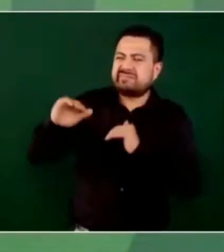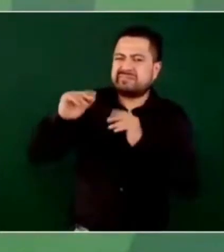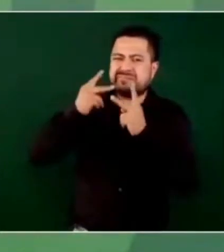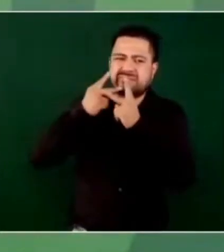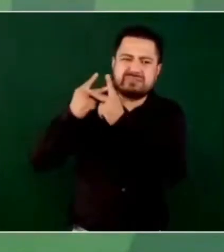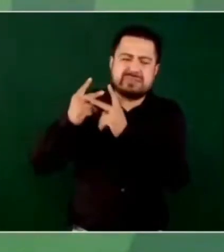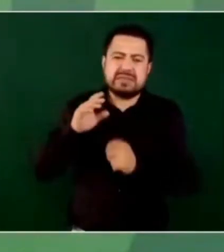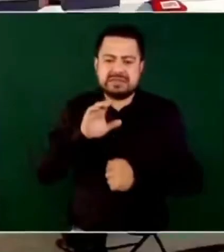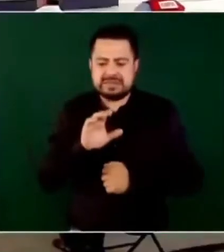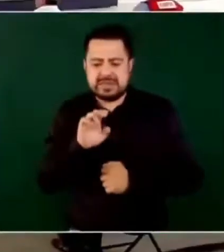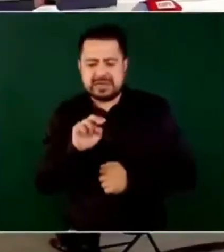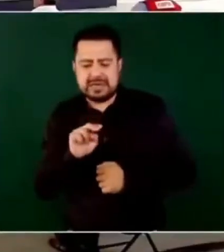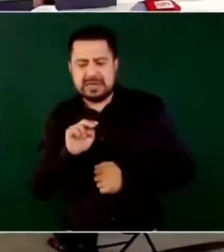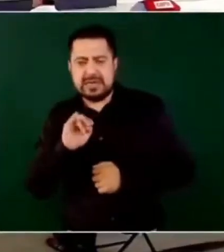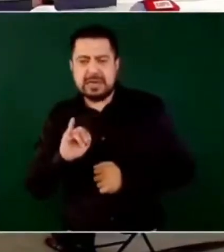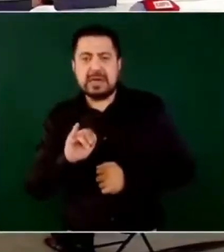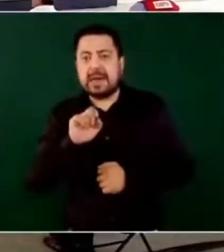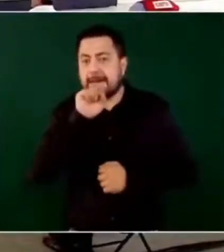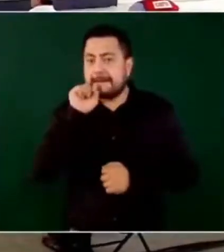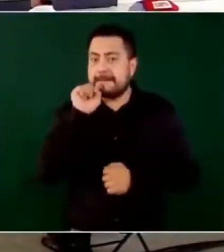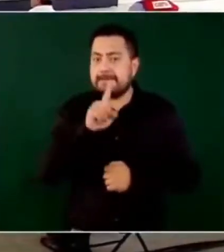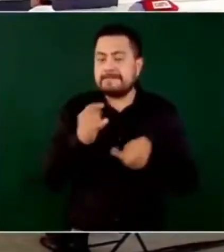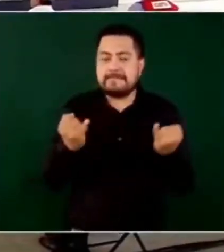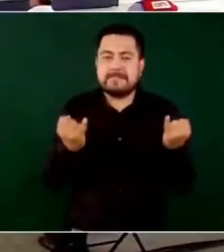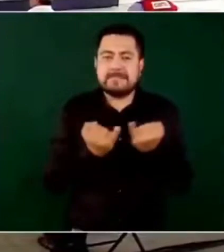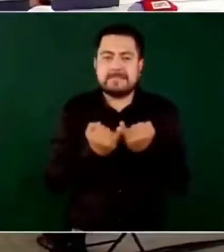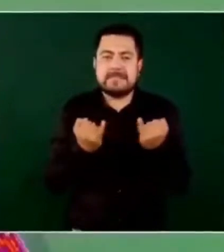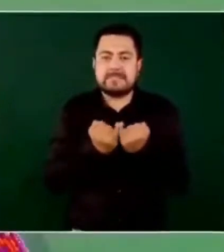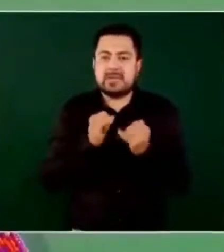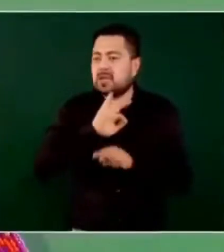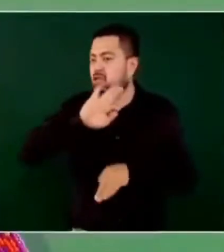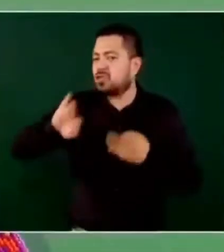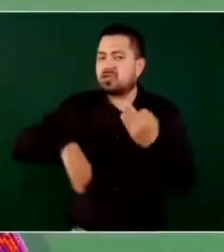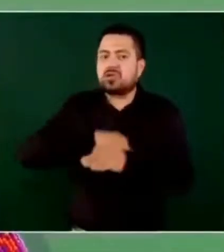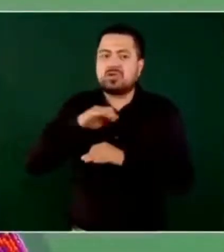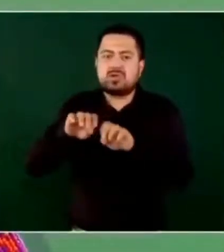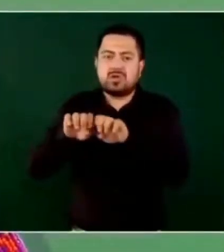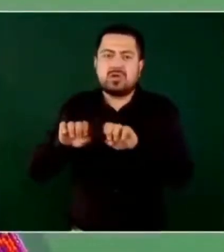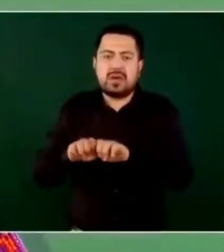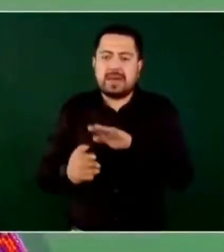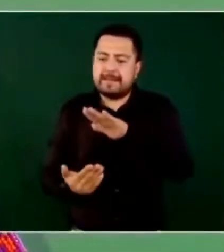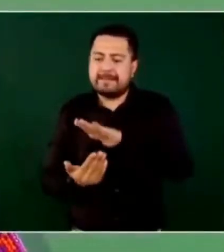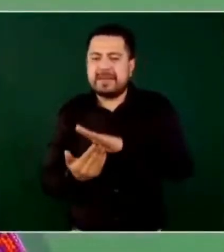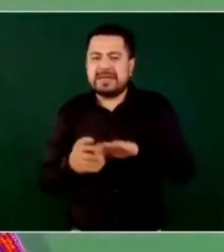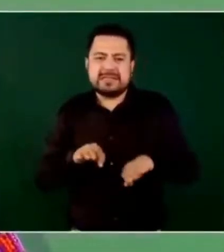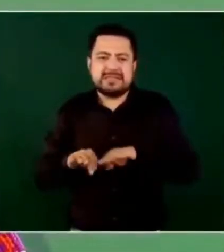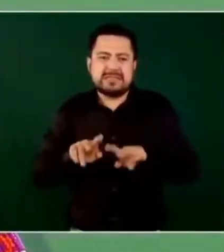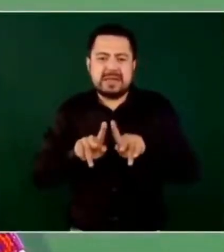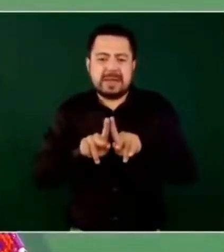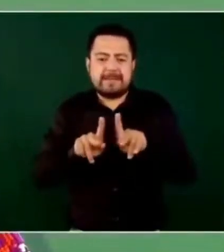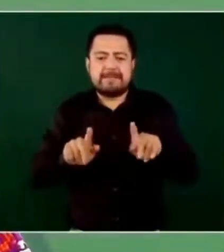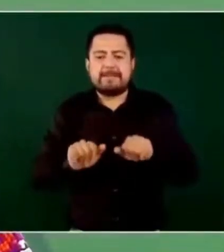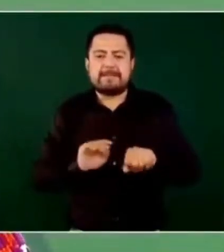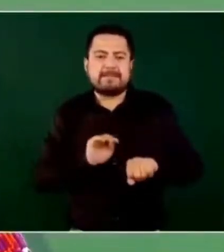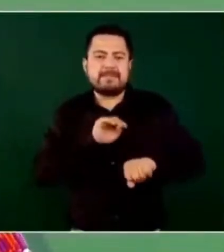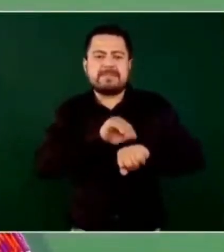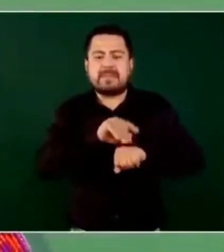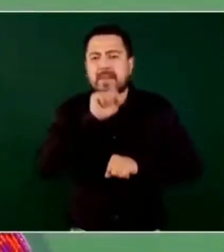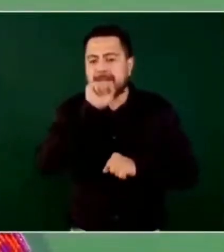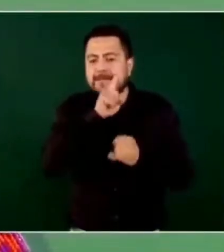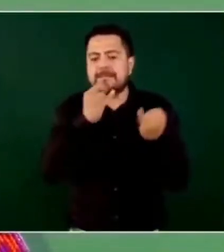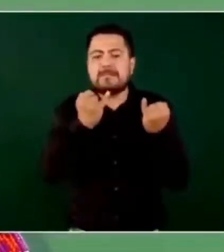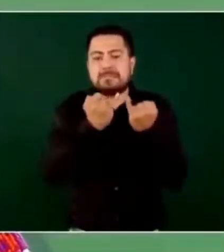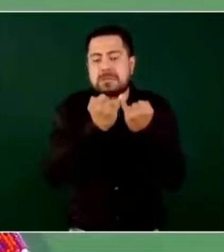CNI, en realidad estuvo todos los integrantes de las mesas de construcción de paz y pues la